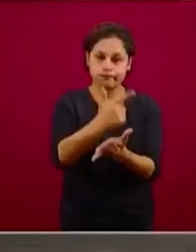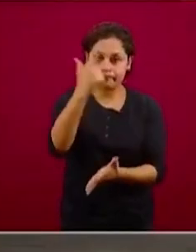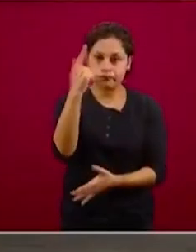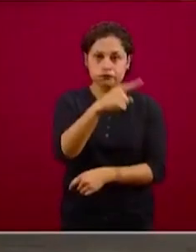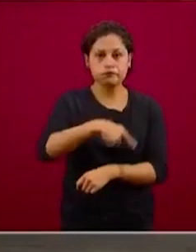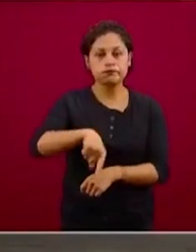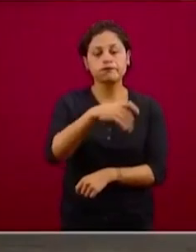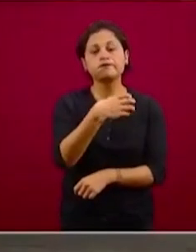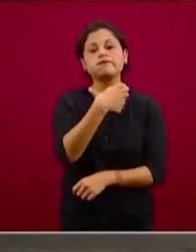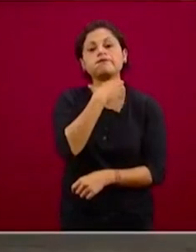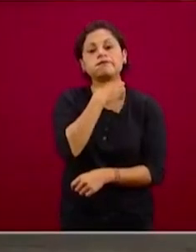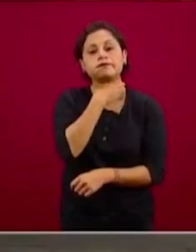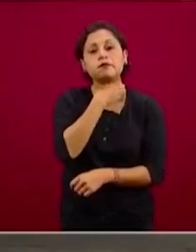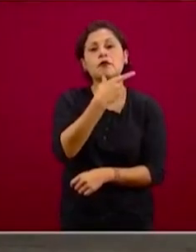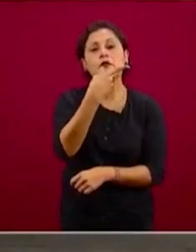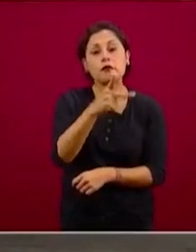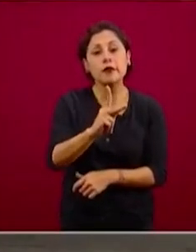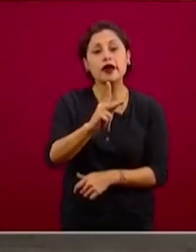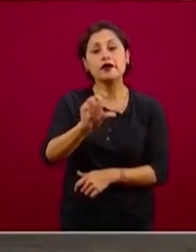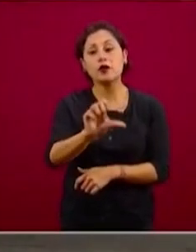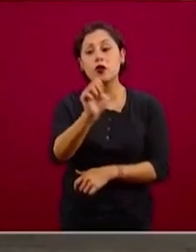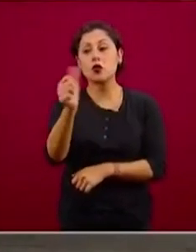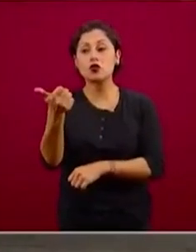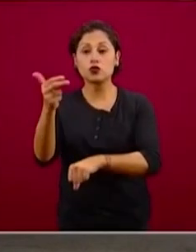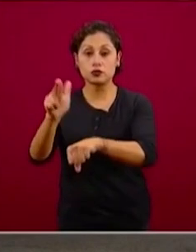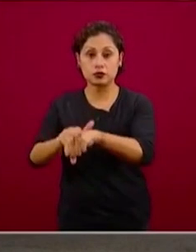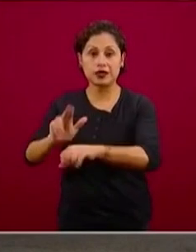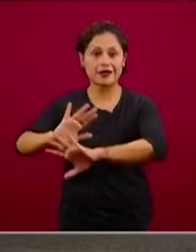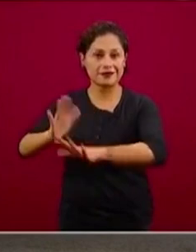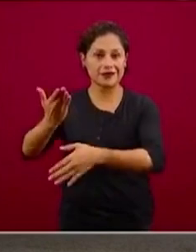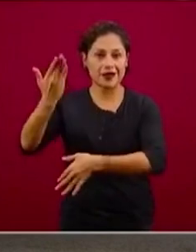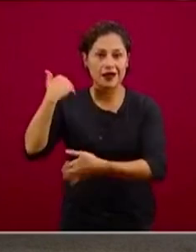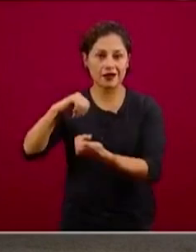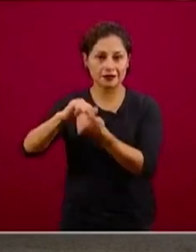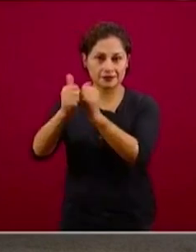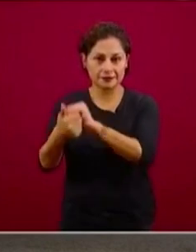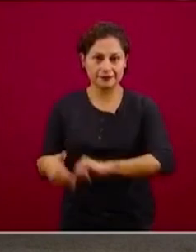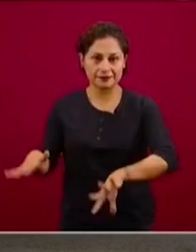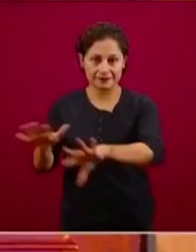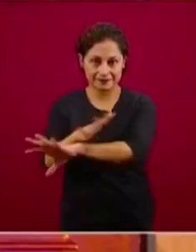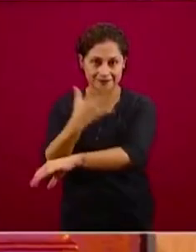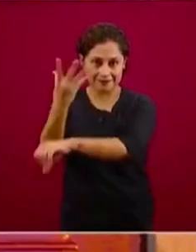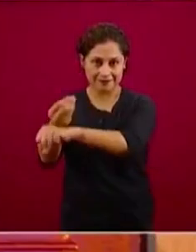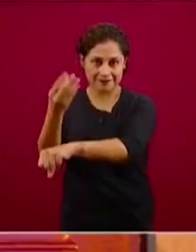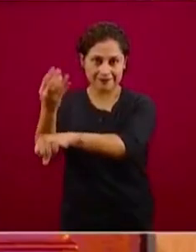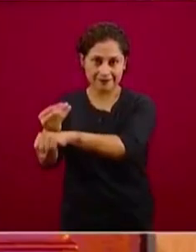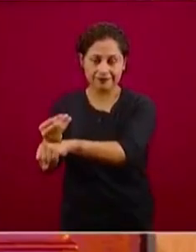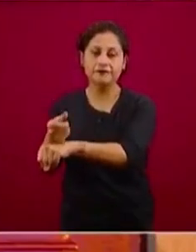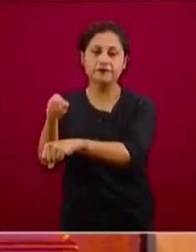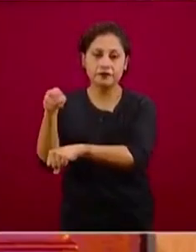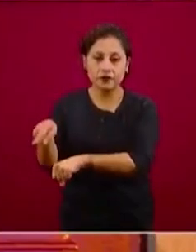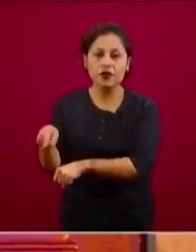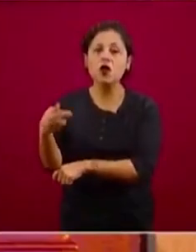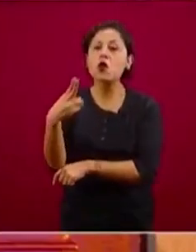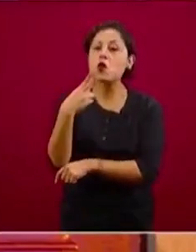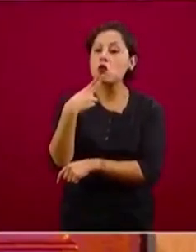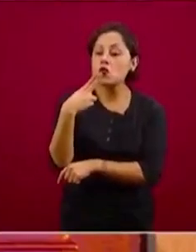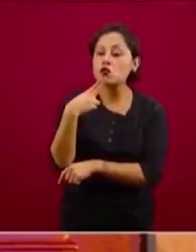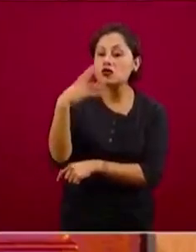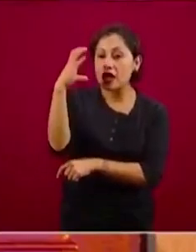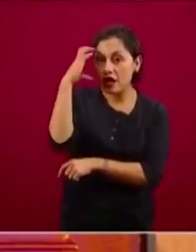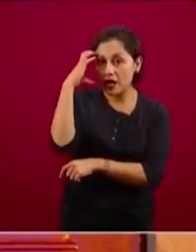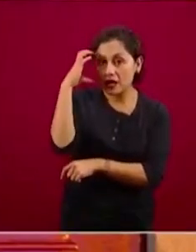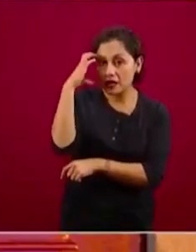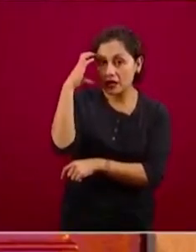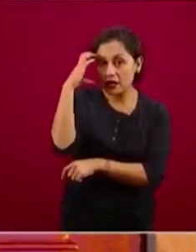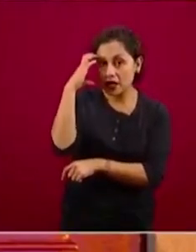que tenemos reconvertidos a los hospitales, vamos a tener que disponer de espacios de camas que no están físicamente en un